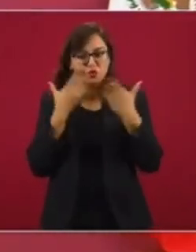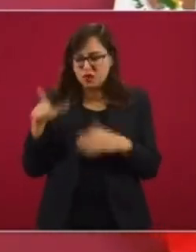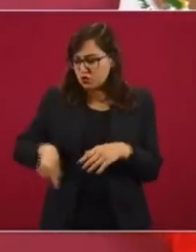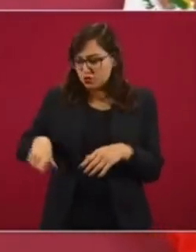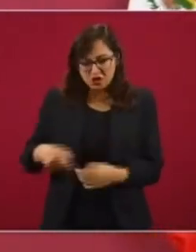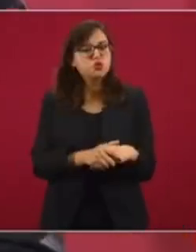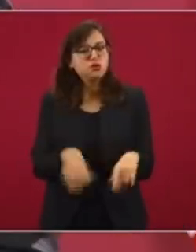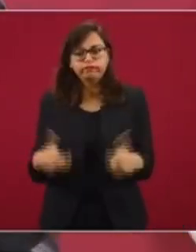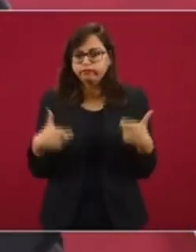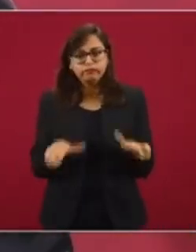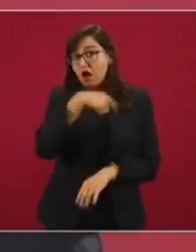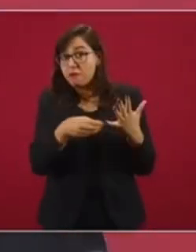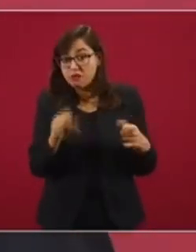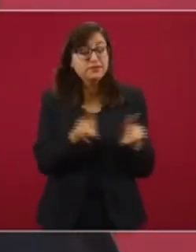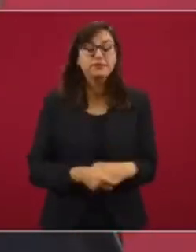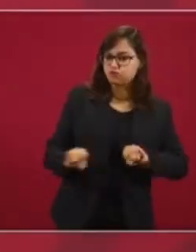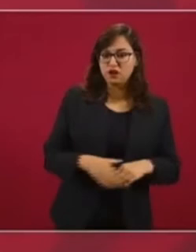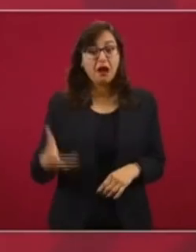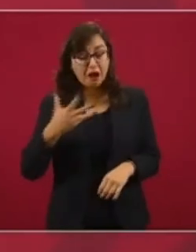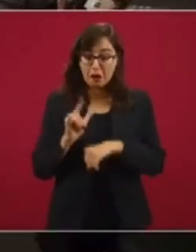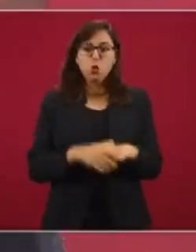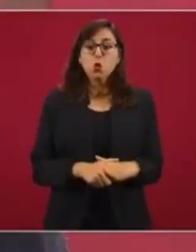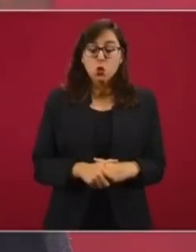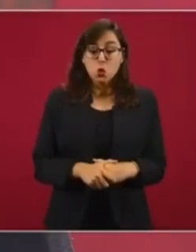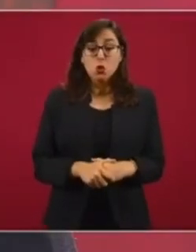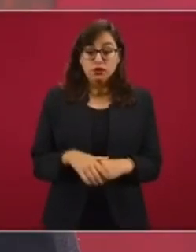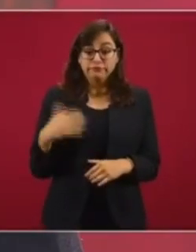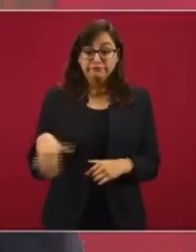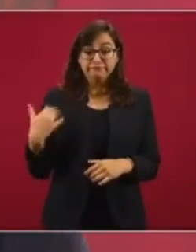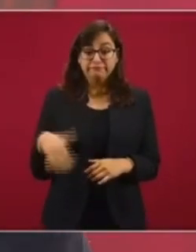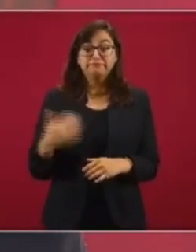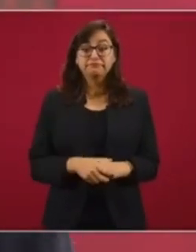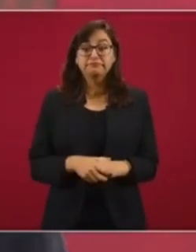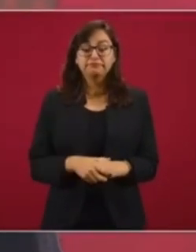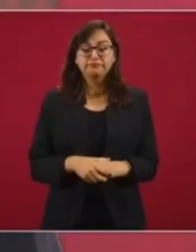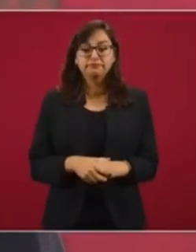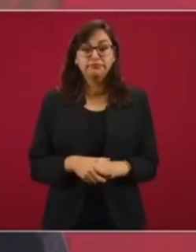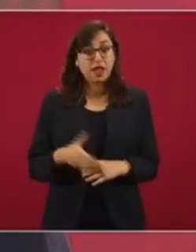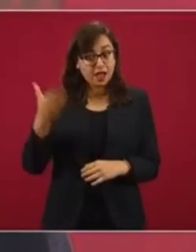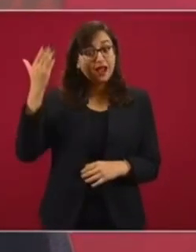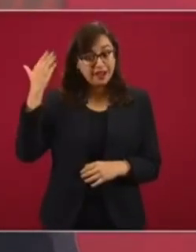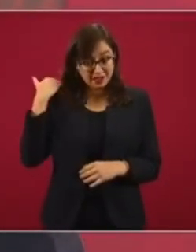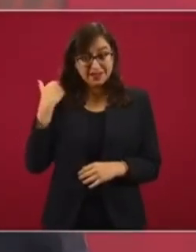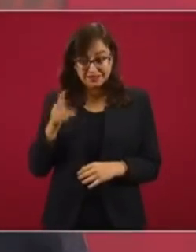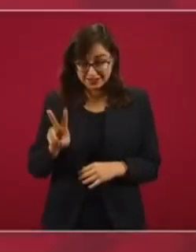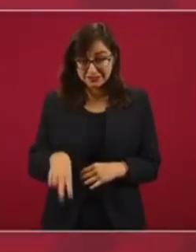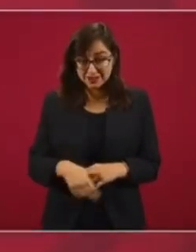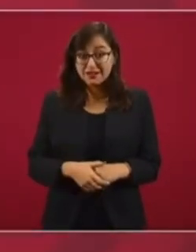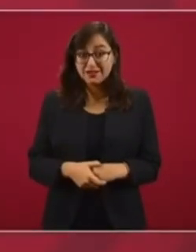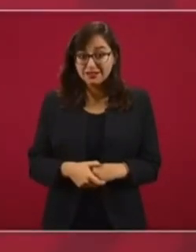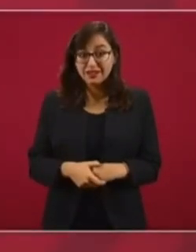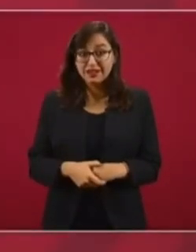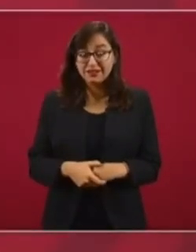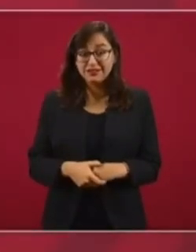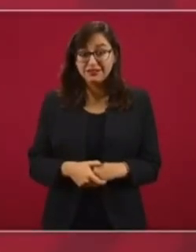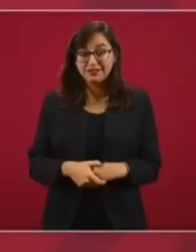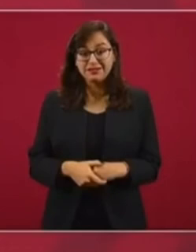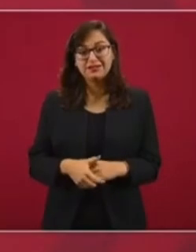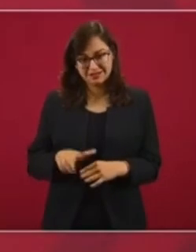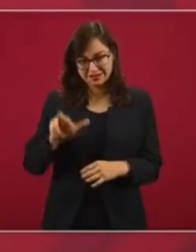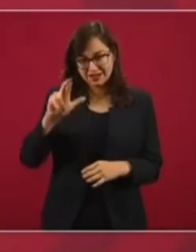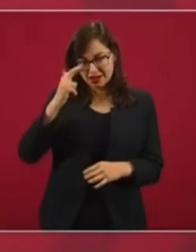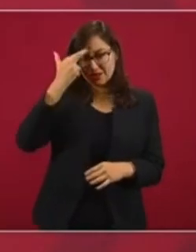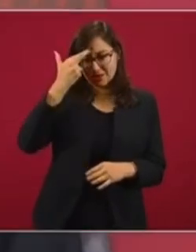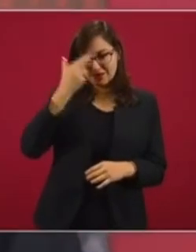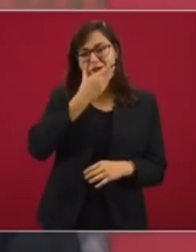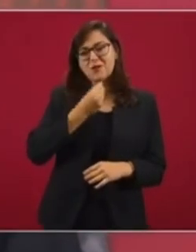pública. Varias bromas malas después. Así era. ¿Cuál es la canción del finadito?